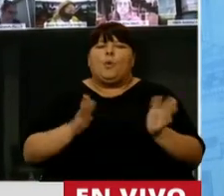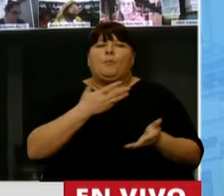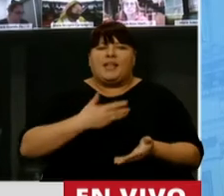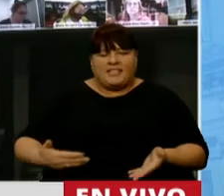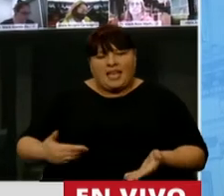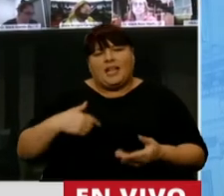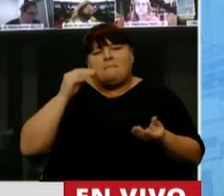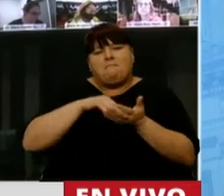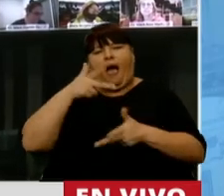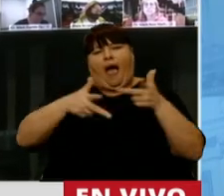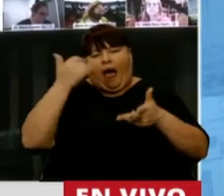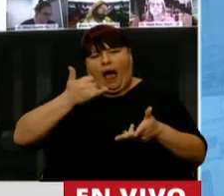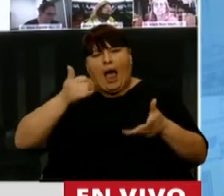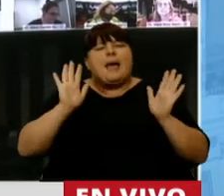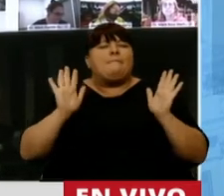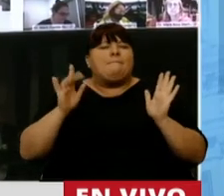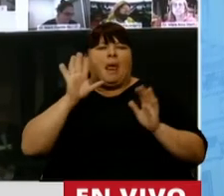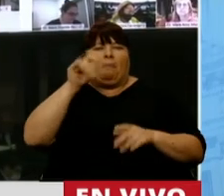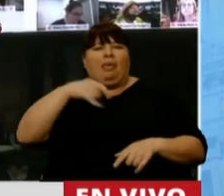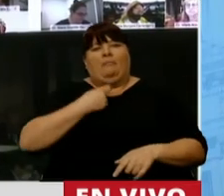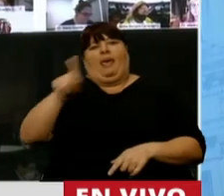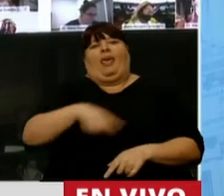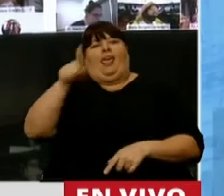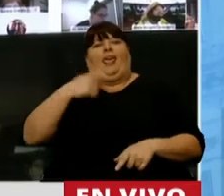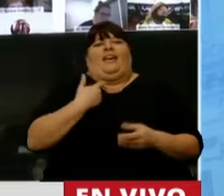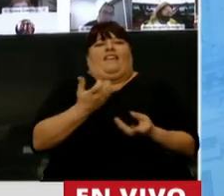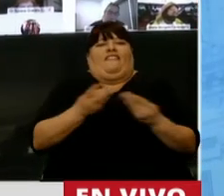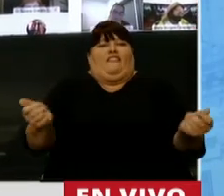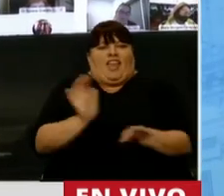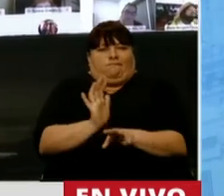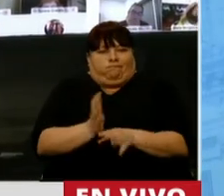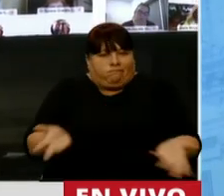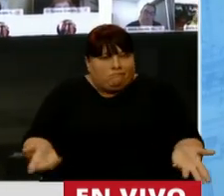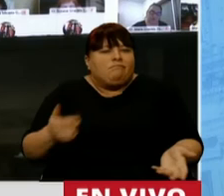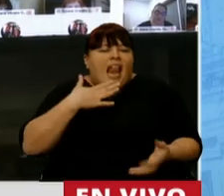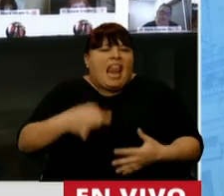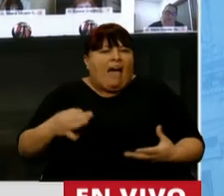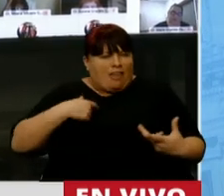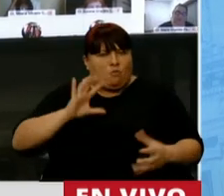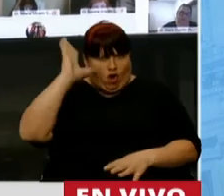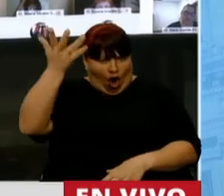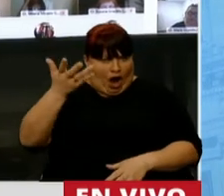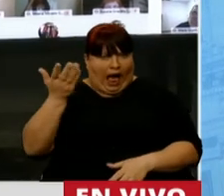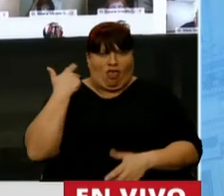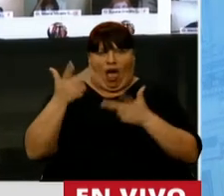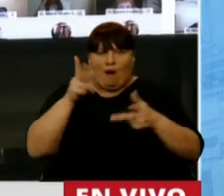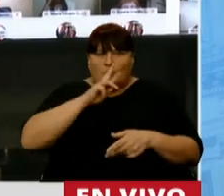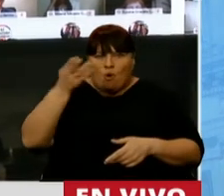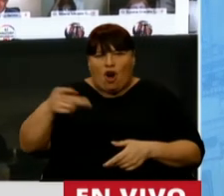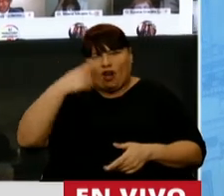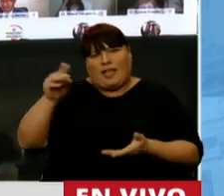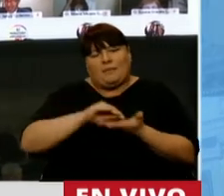señor Presidente, tendría mucho más que decir, pero veo que usted me hace así, me pide que redondee, estoy la verdad muy molesta con lo que ha pasado,